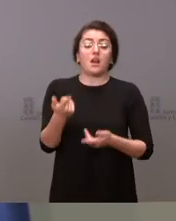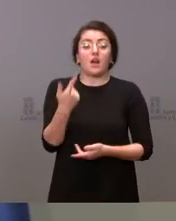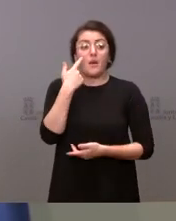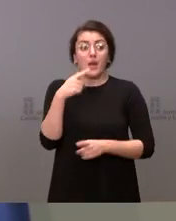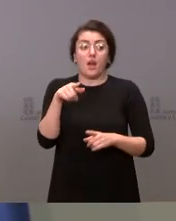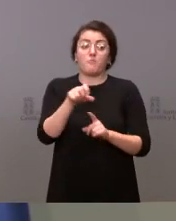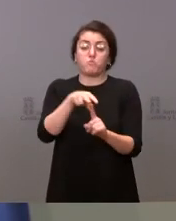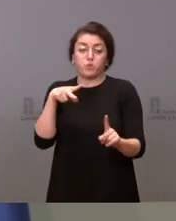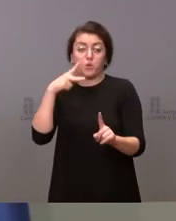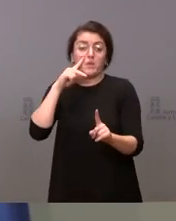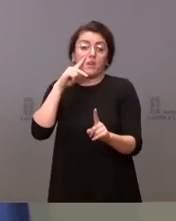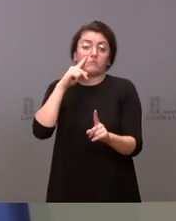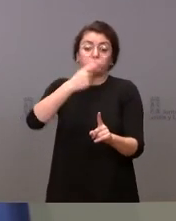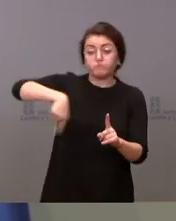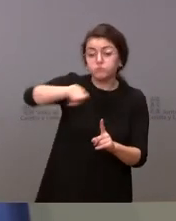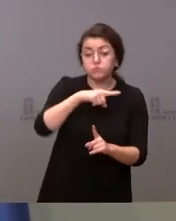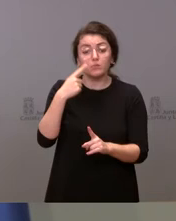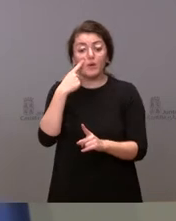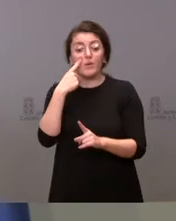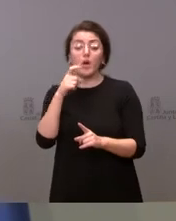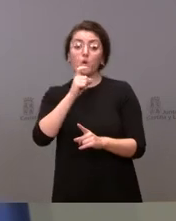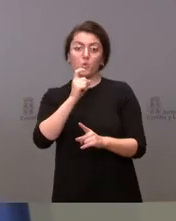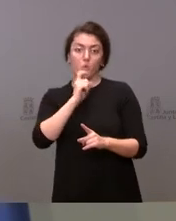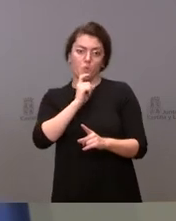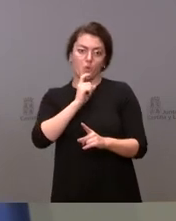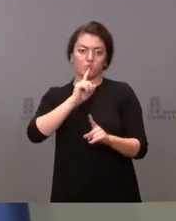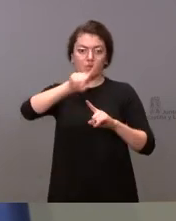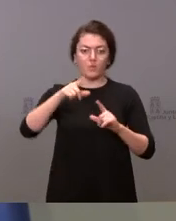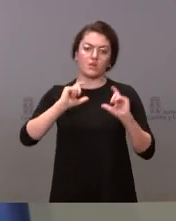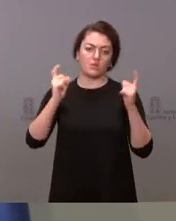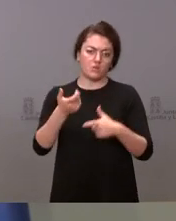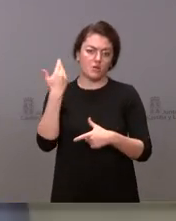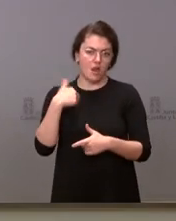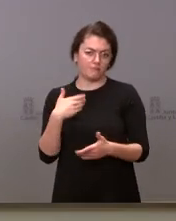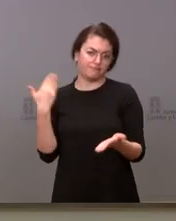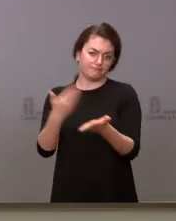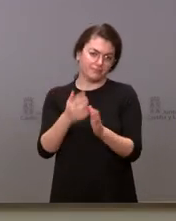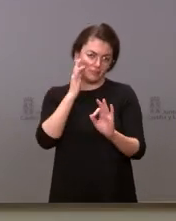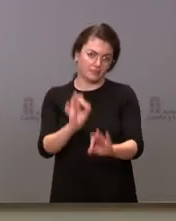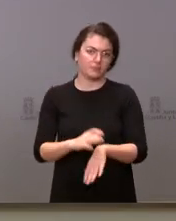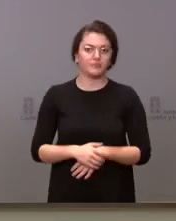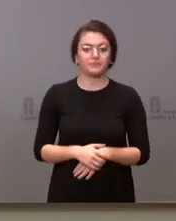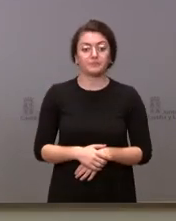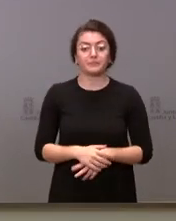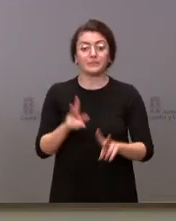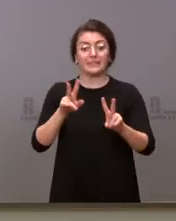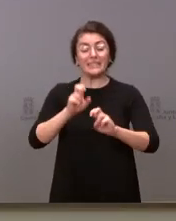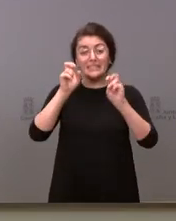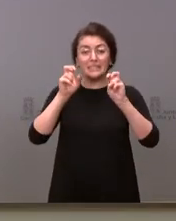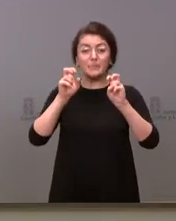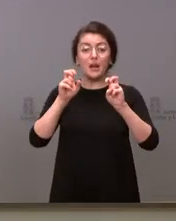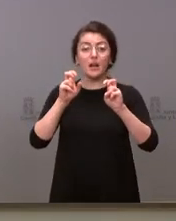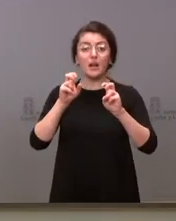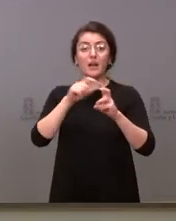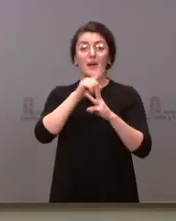y vamos a esperar a que se produzca esa reunión antes de hacer más propuestas concretas. Sí, sobre el dispositivo para la